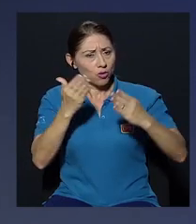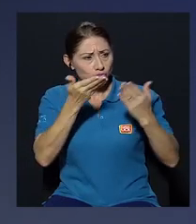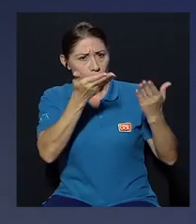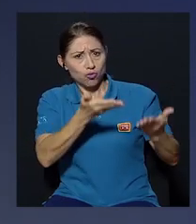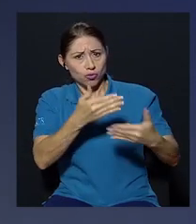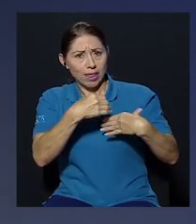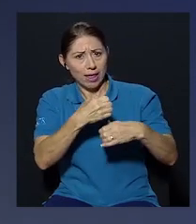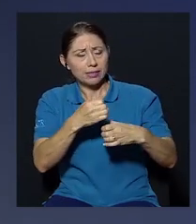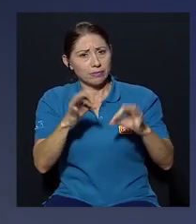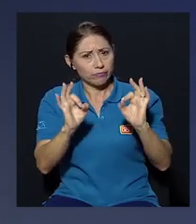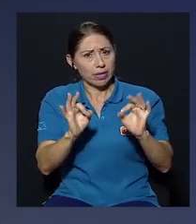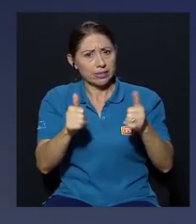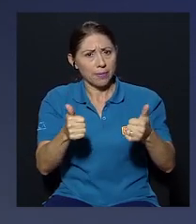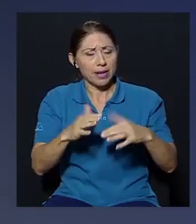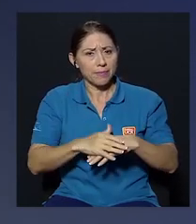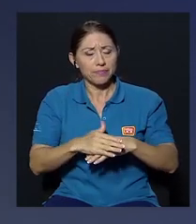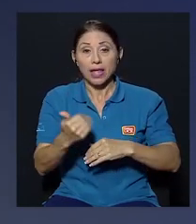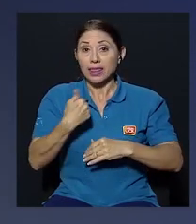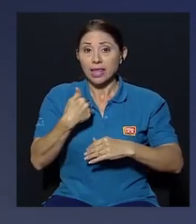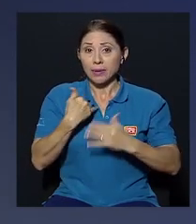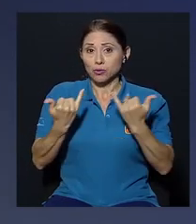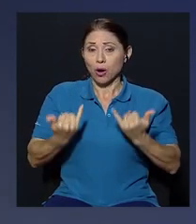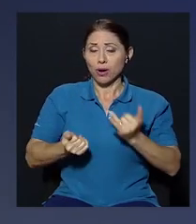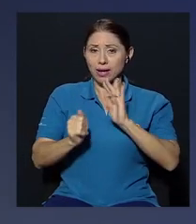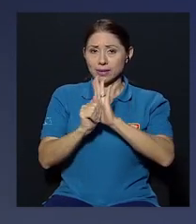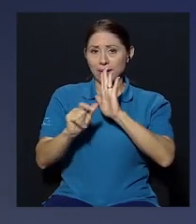pena esa llamada de atención que hace usted